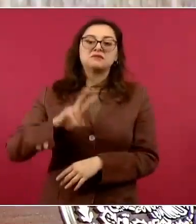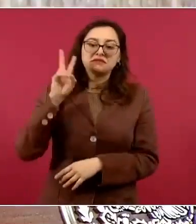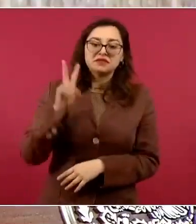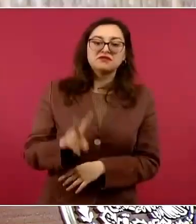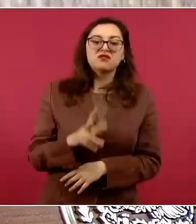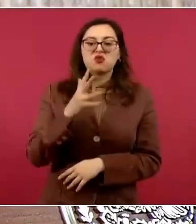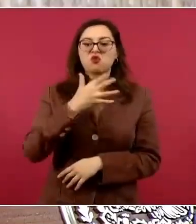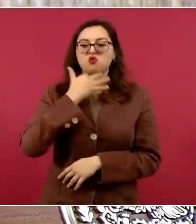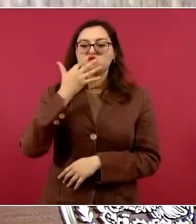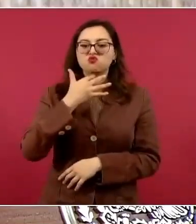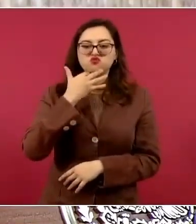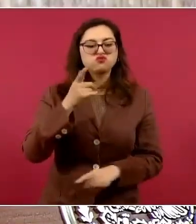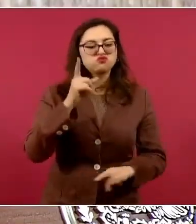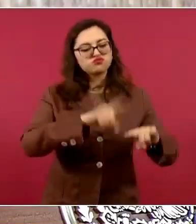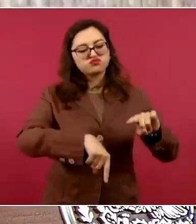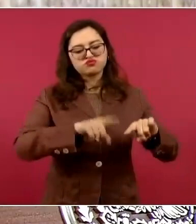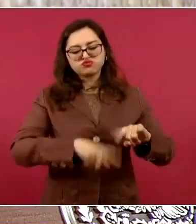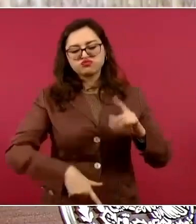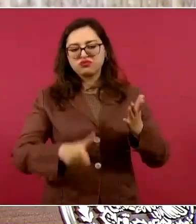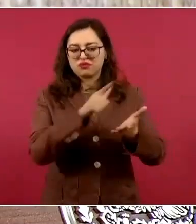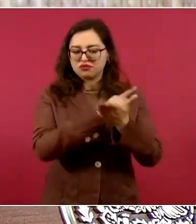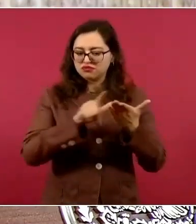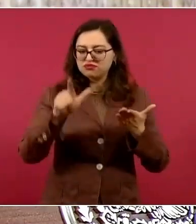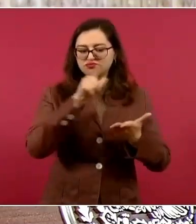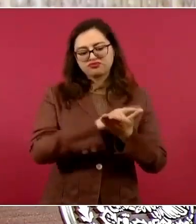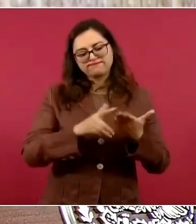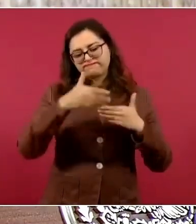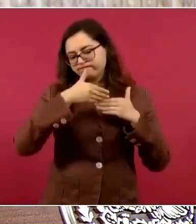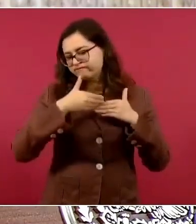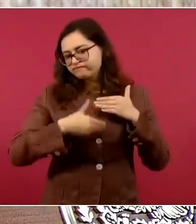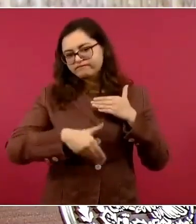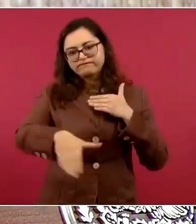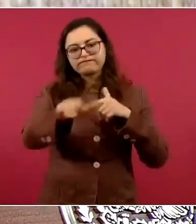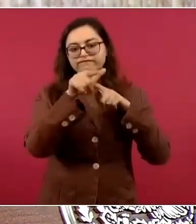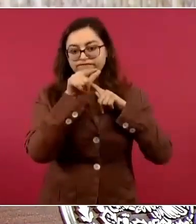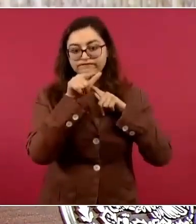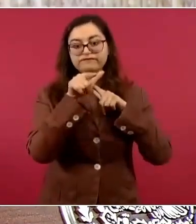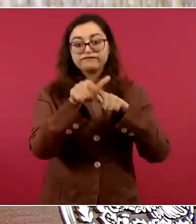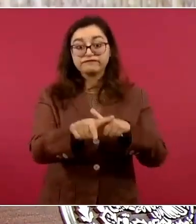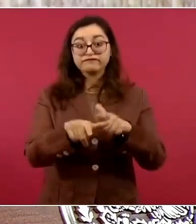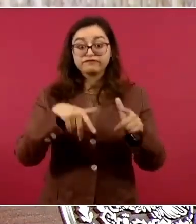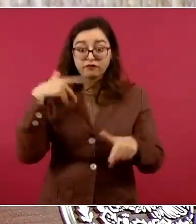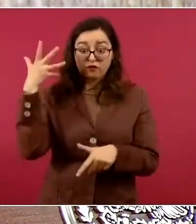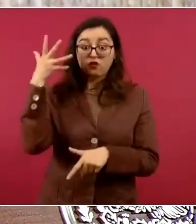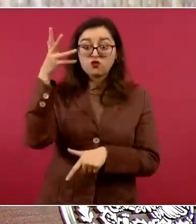al país y que nunca más